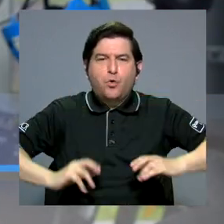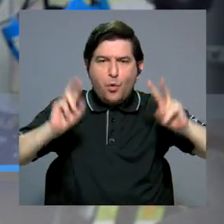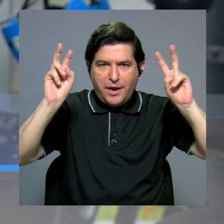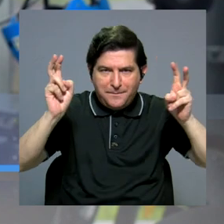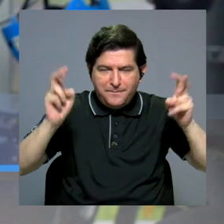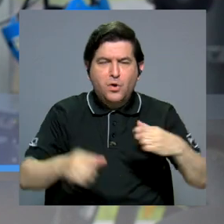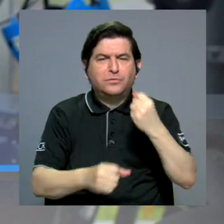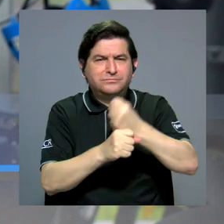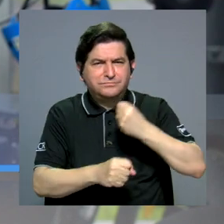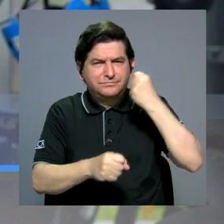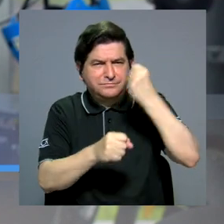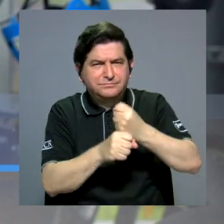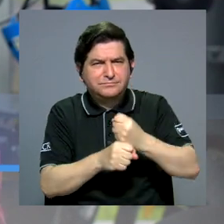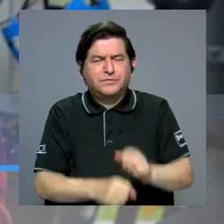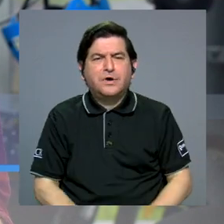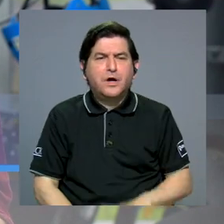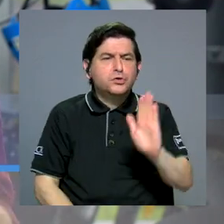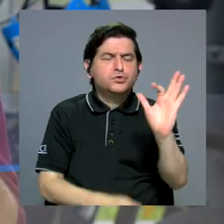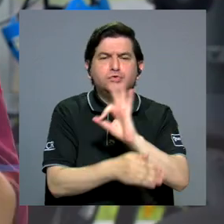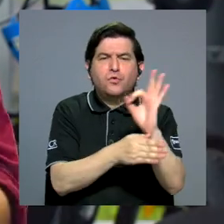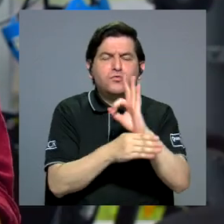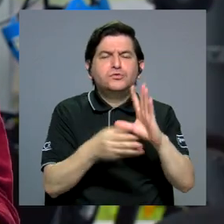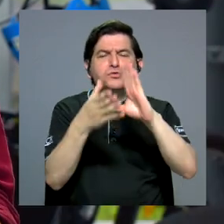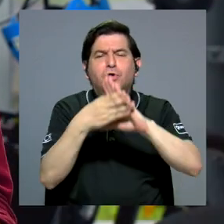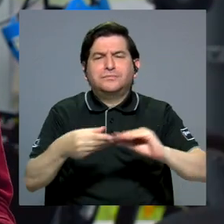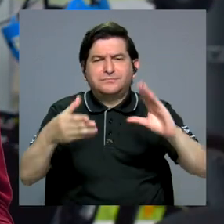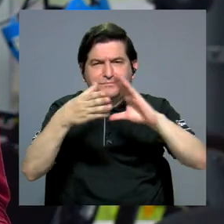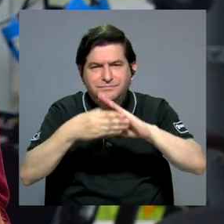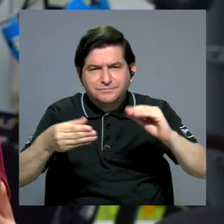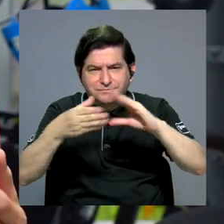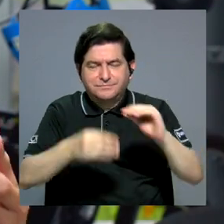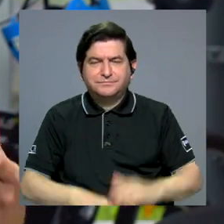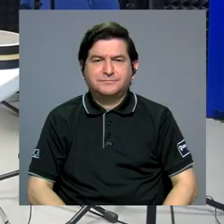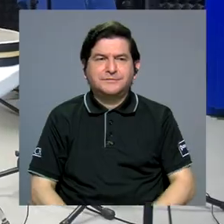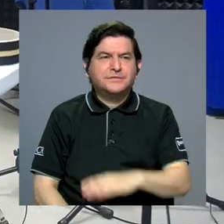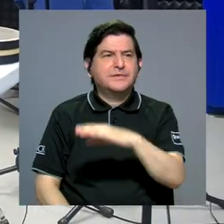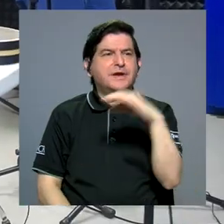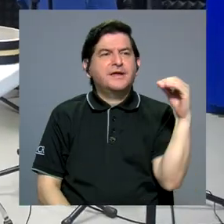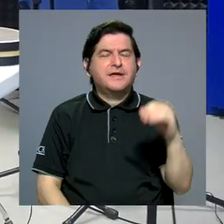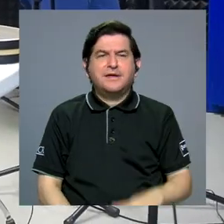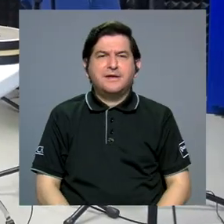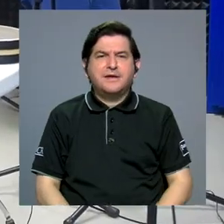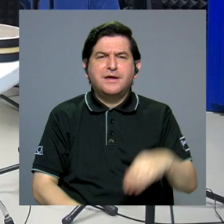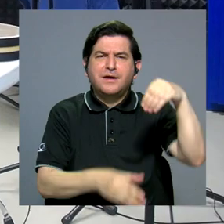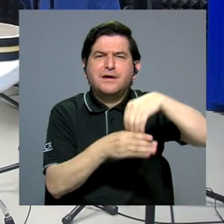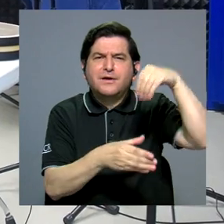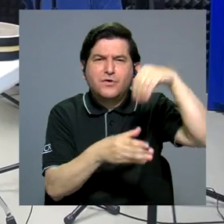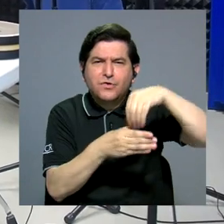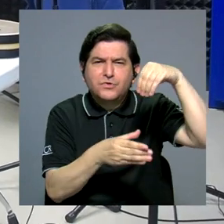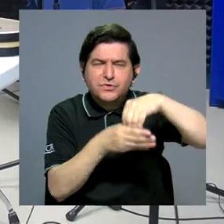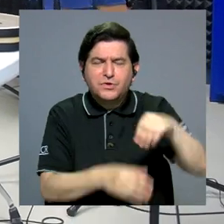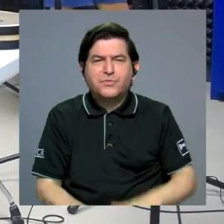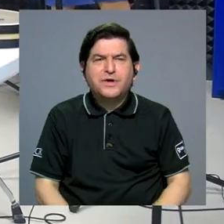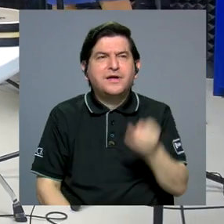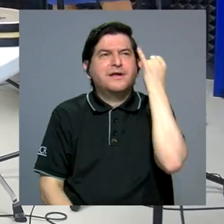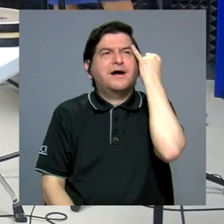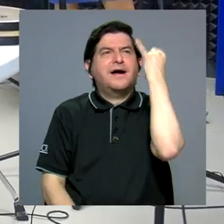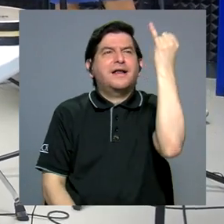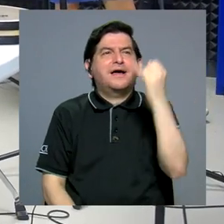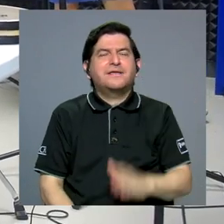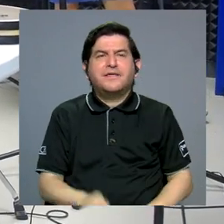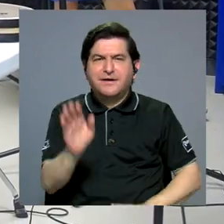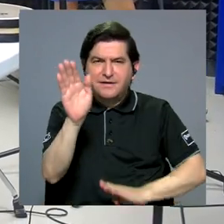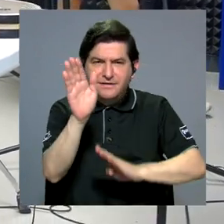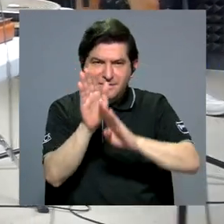trabajando más desde su función en la narrativa y cómo puede aportar, digamos, al concepto,